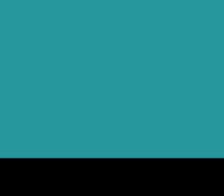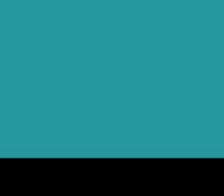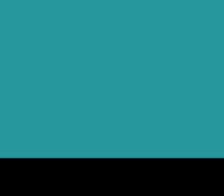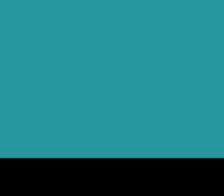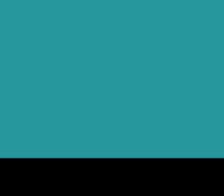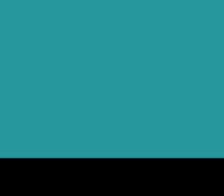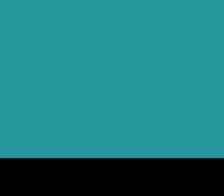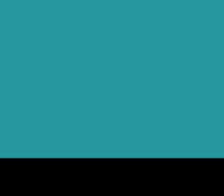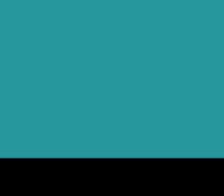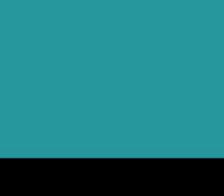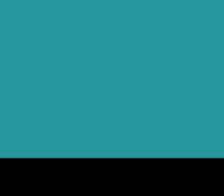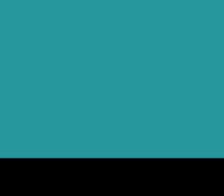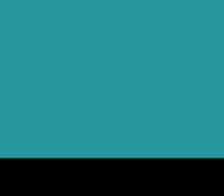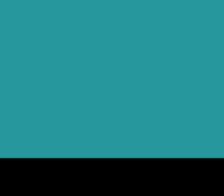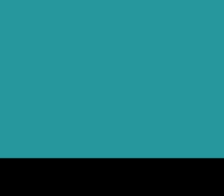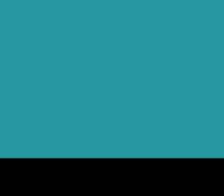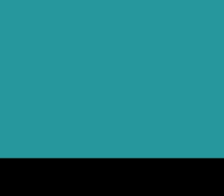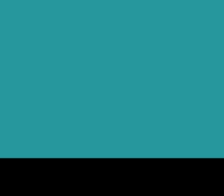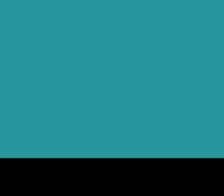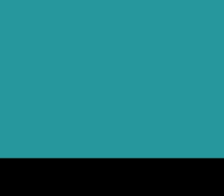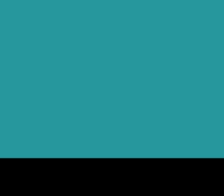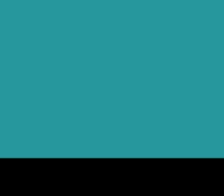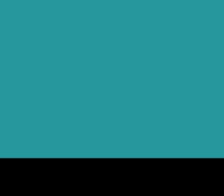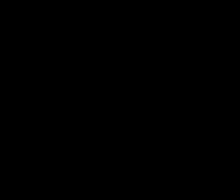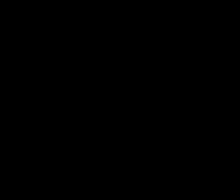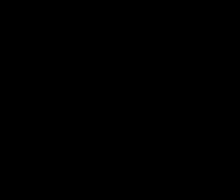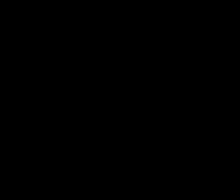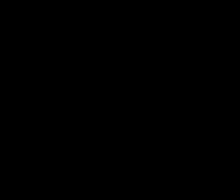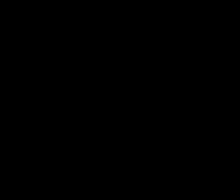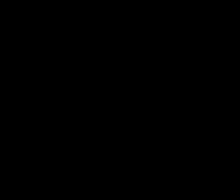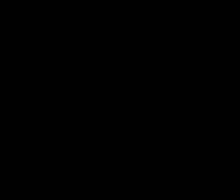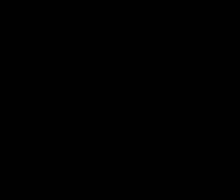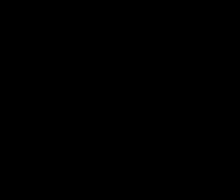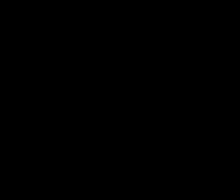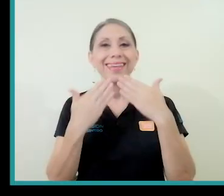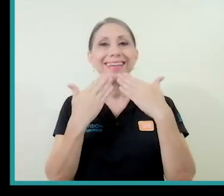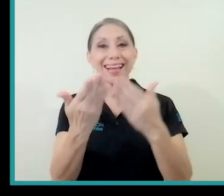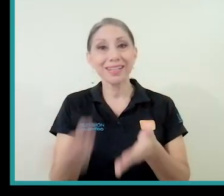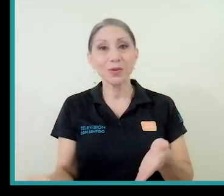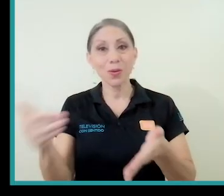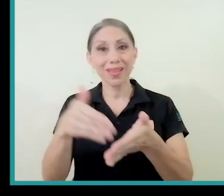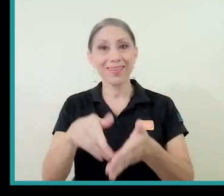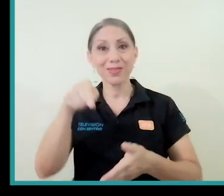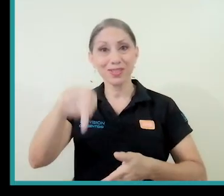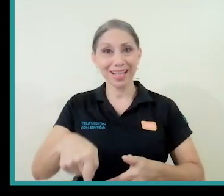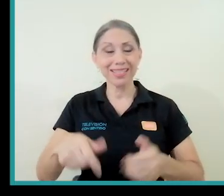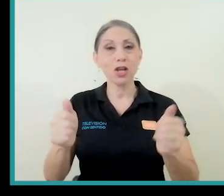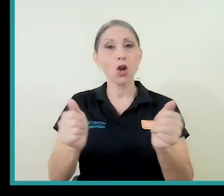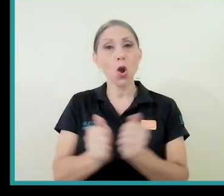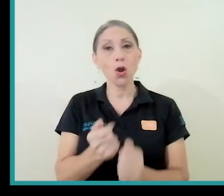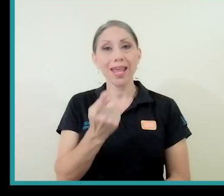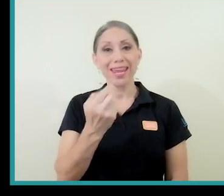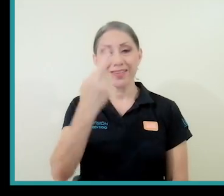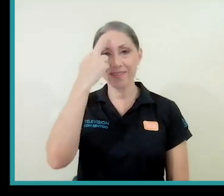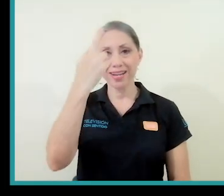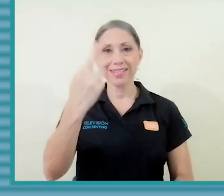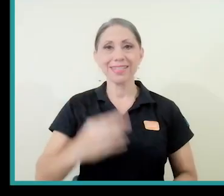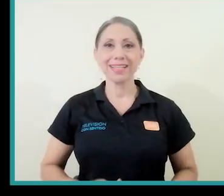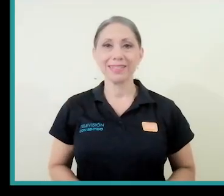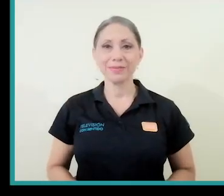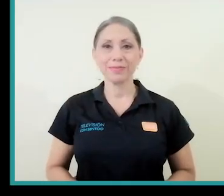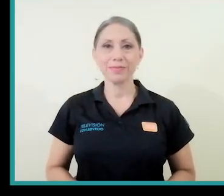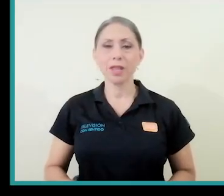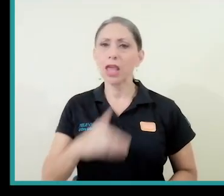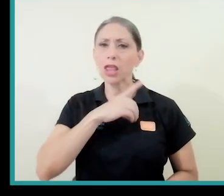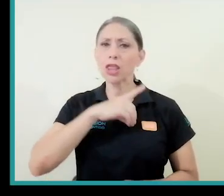castigando a la gente más que preocupa. Las ayudas, sin embargo, son terrenales. Gracias por estar una vez más con irreverencias.